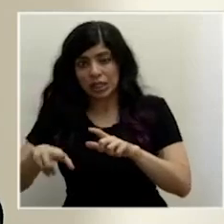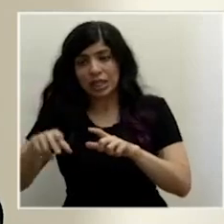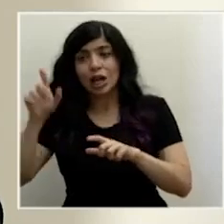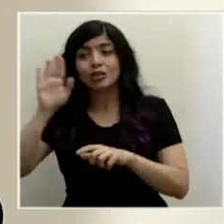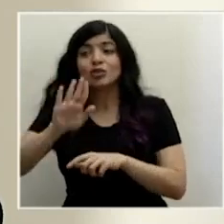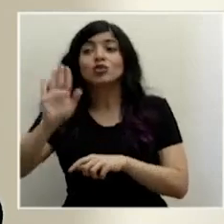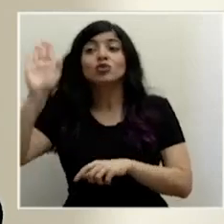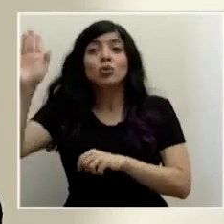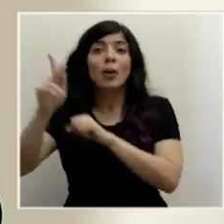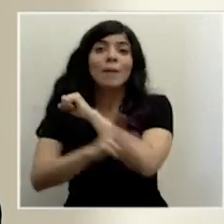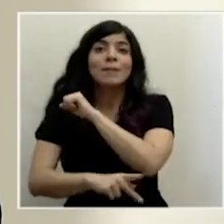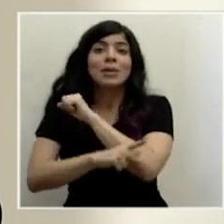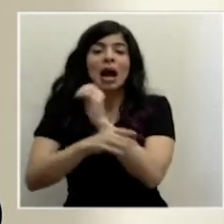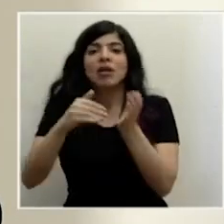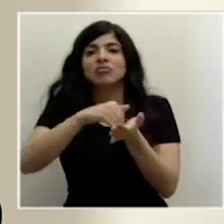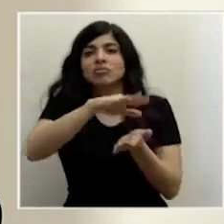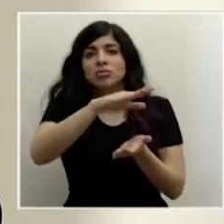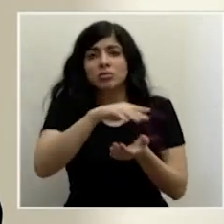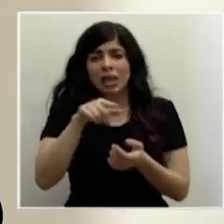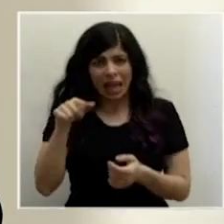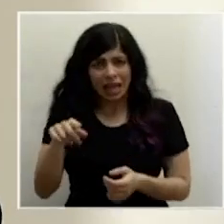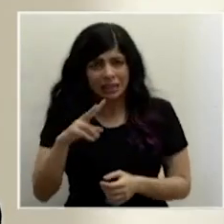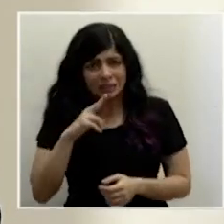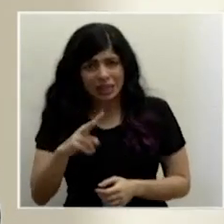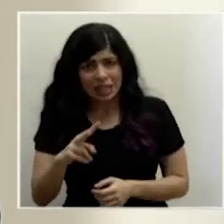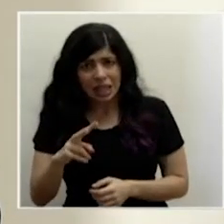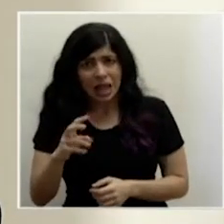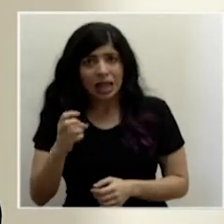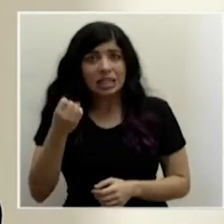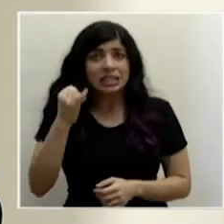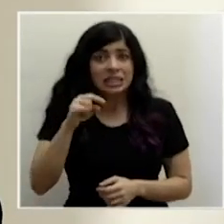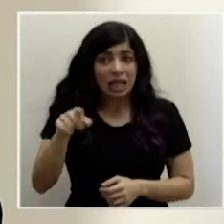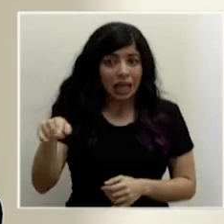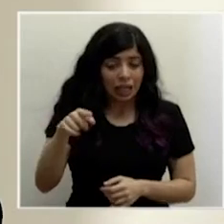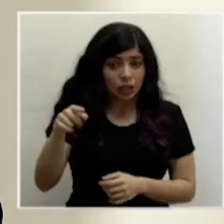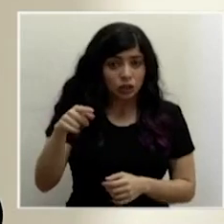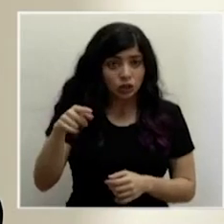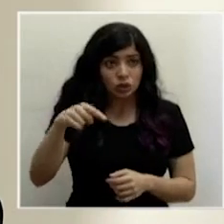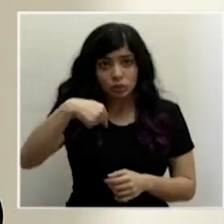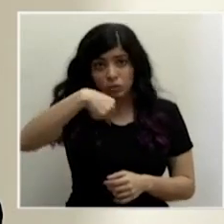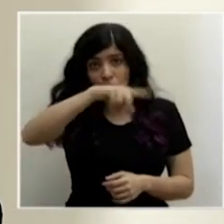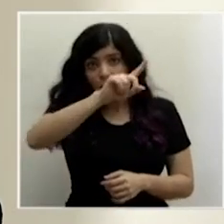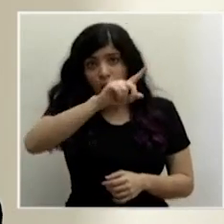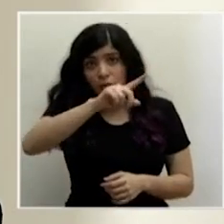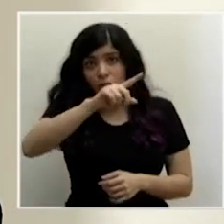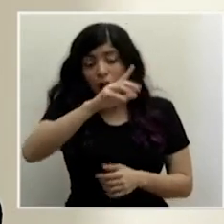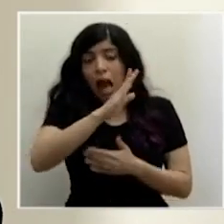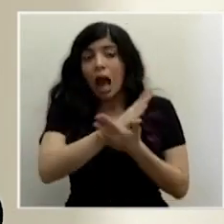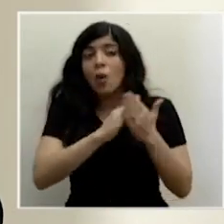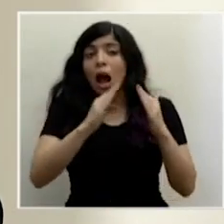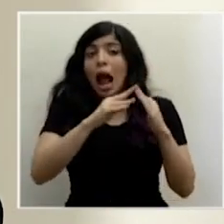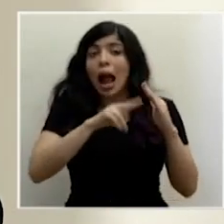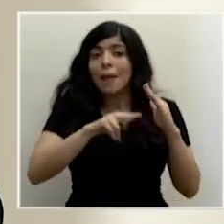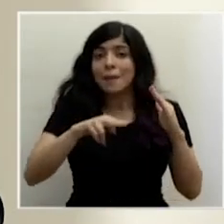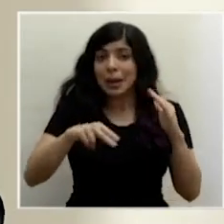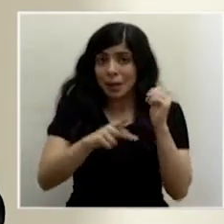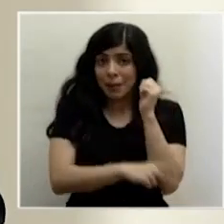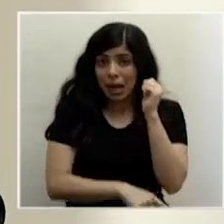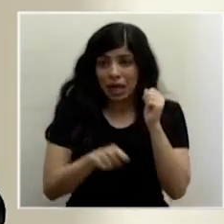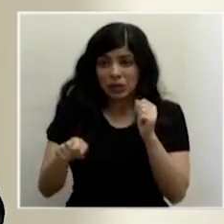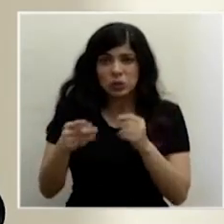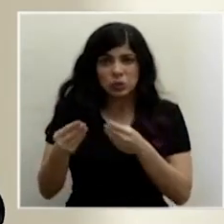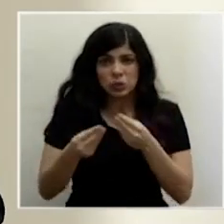su país de origen. ¿Pueden corroborar o descartar si fueron remitidos a algún albergue en nuestro país?